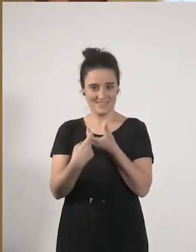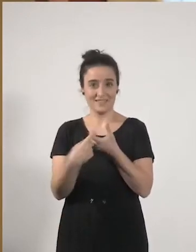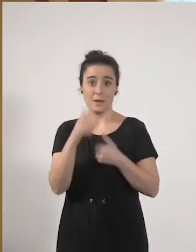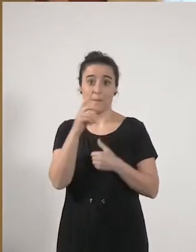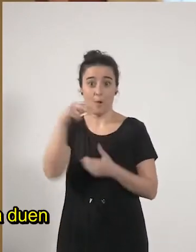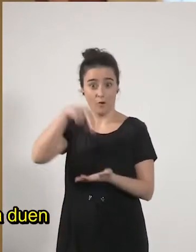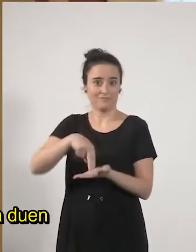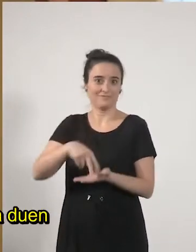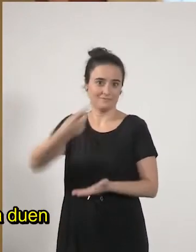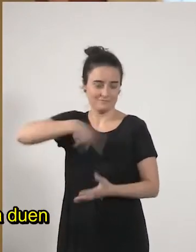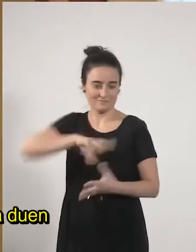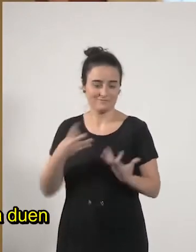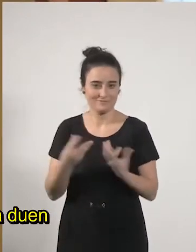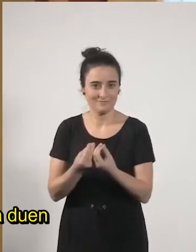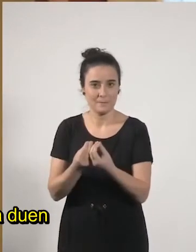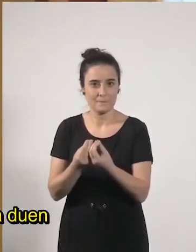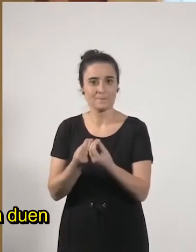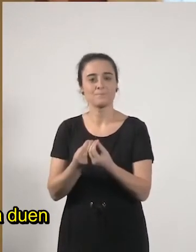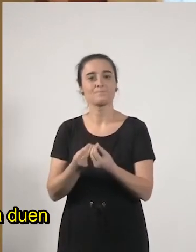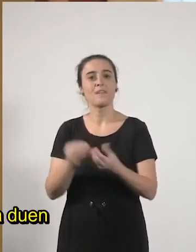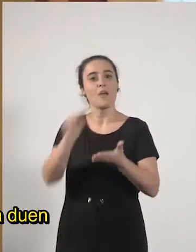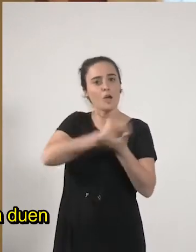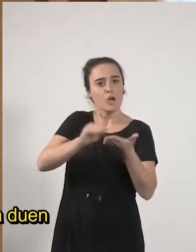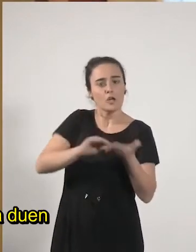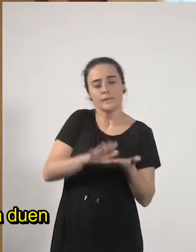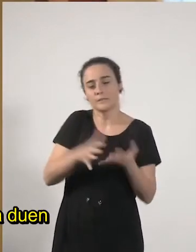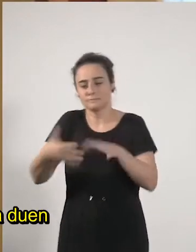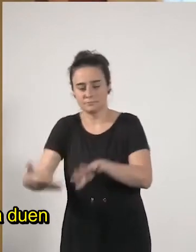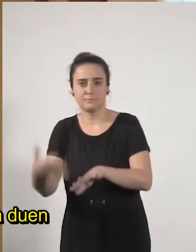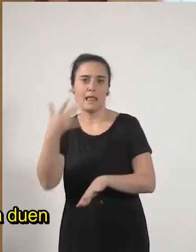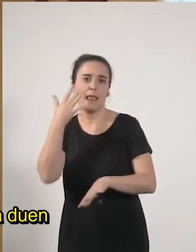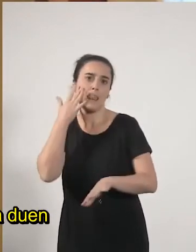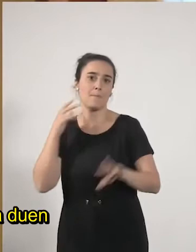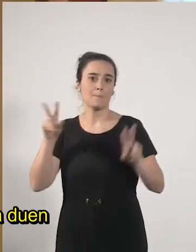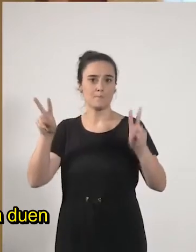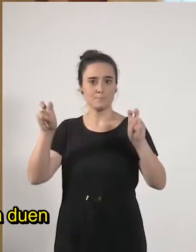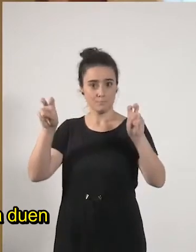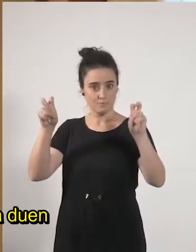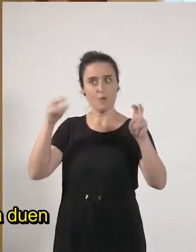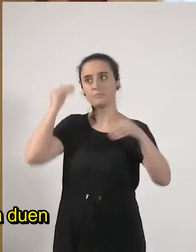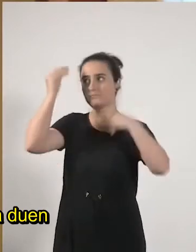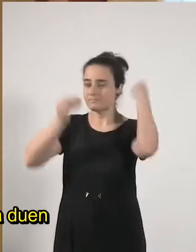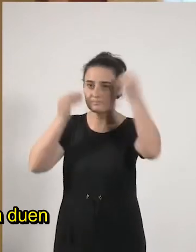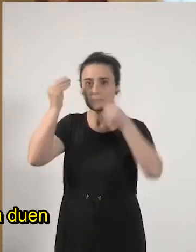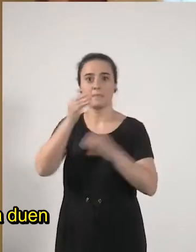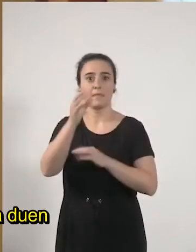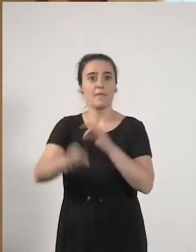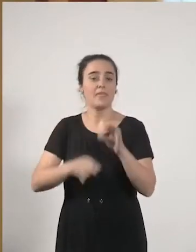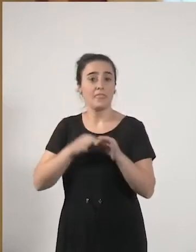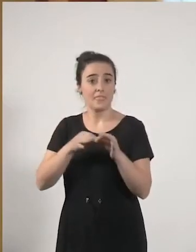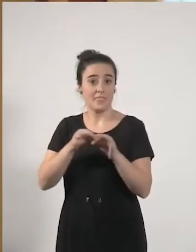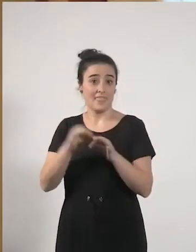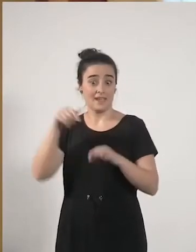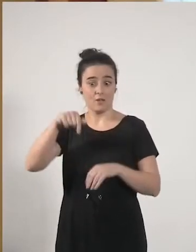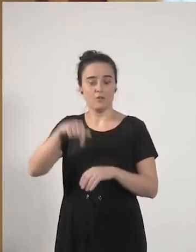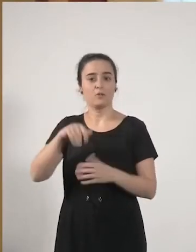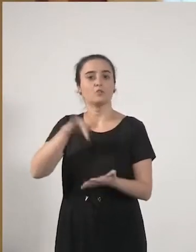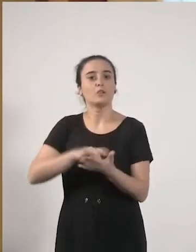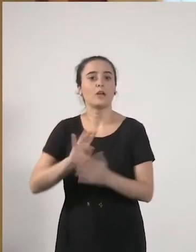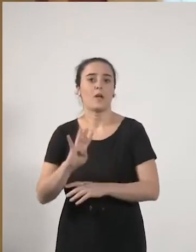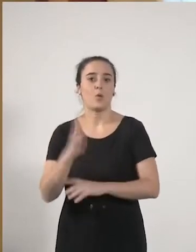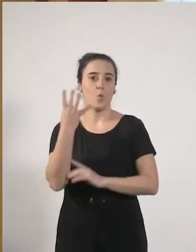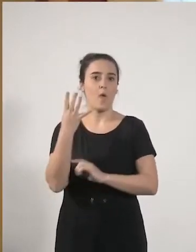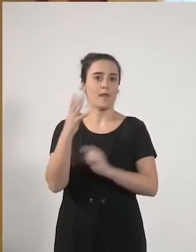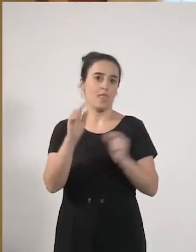garbira pasatzeko oharrak, izenbura duen gogo eta ziklo honetako laugarren,